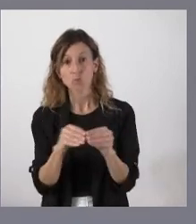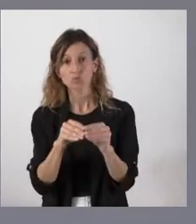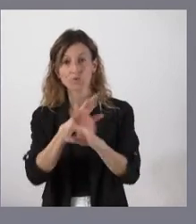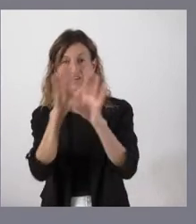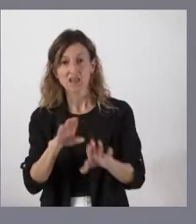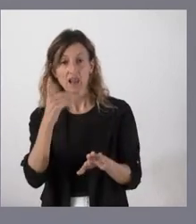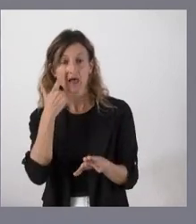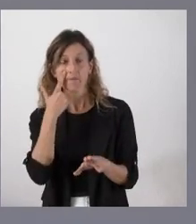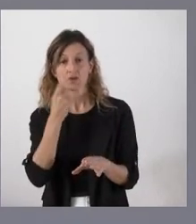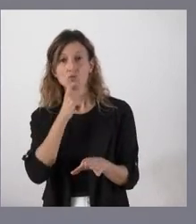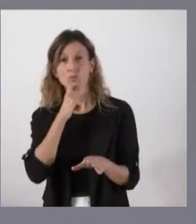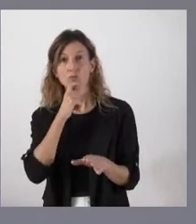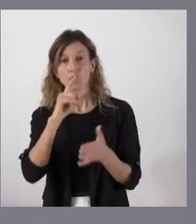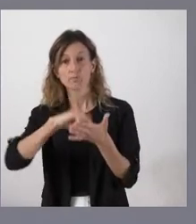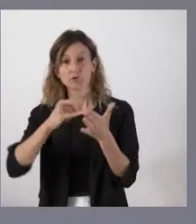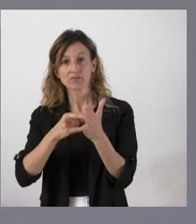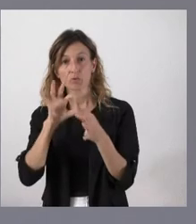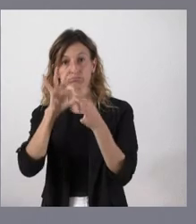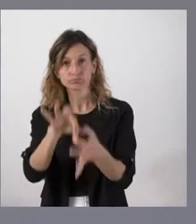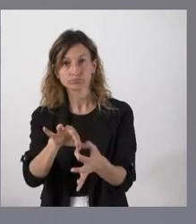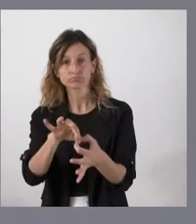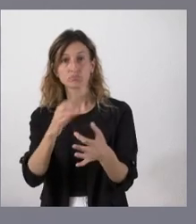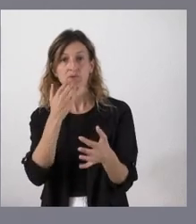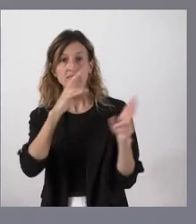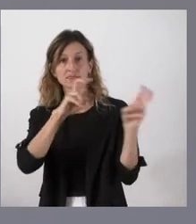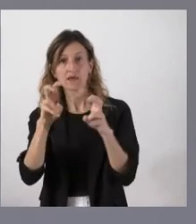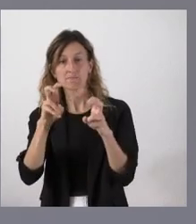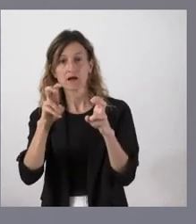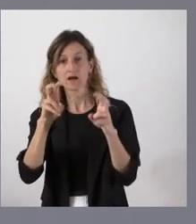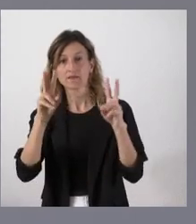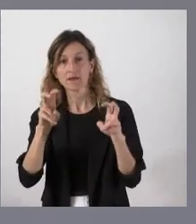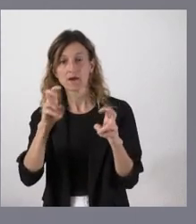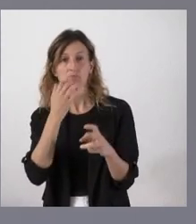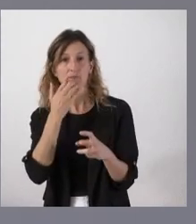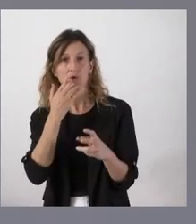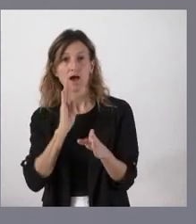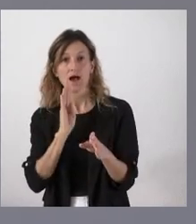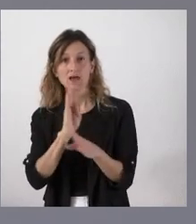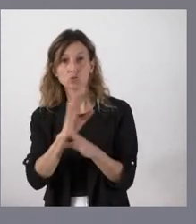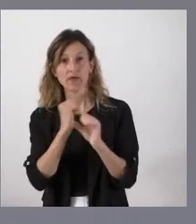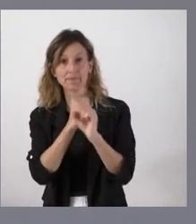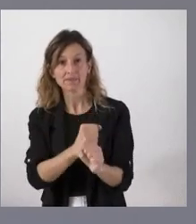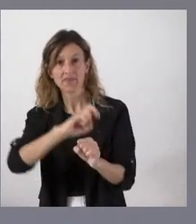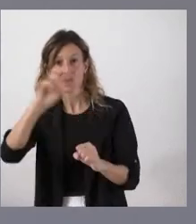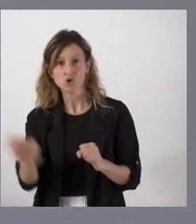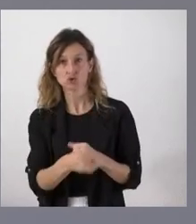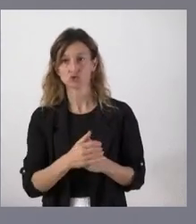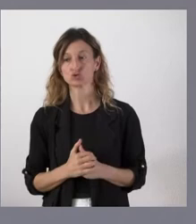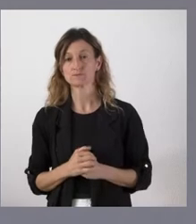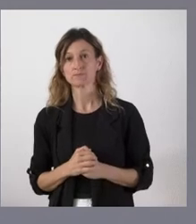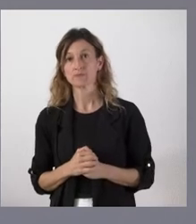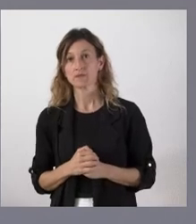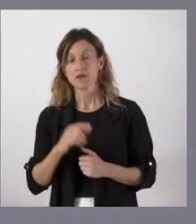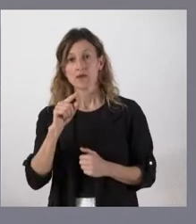cómo quedan los créditos vinculados a algunas cuestiones de transferencias finalistas como puedan ser la ayuda a la dependencia y otros. Por tanto, esto lo